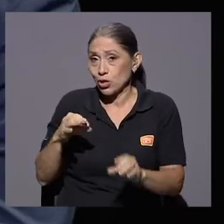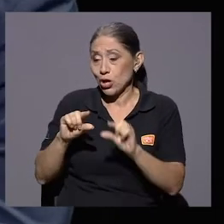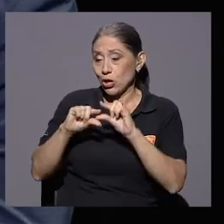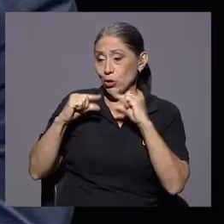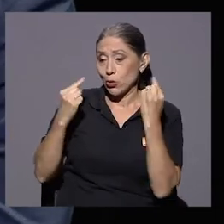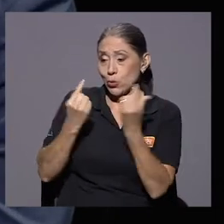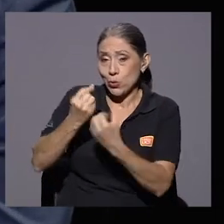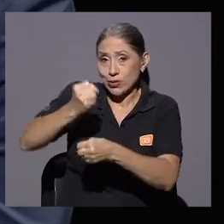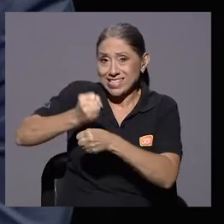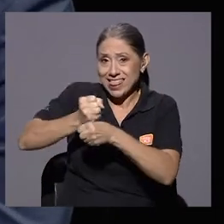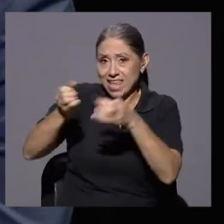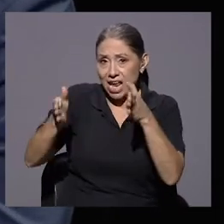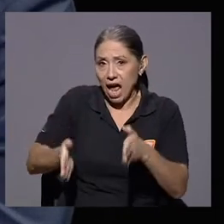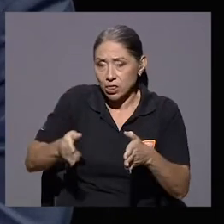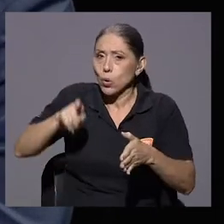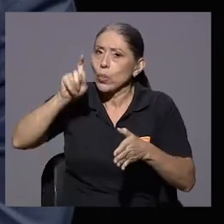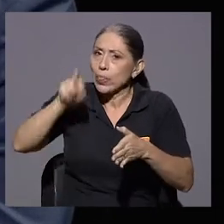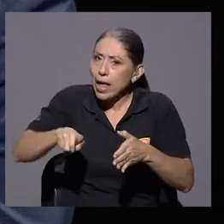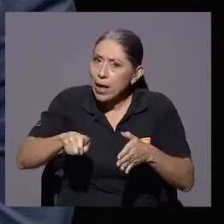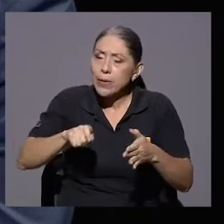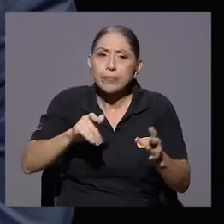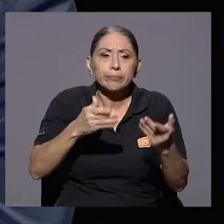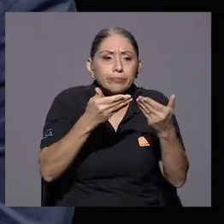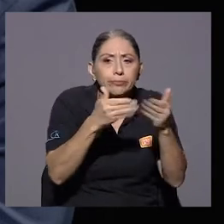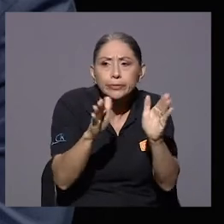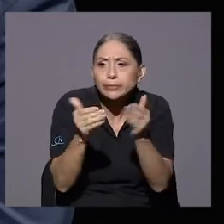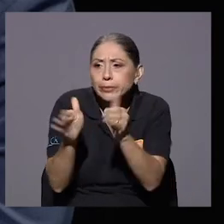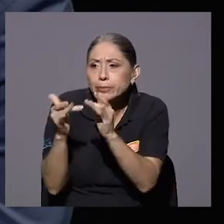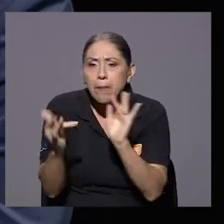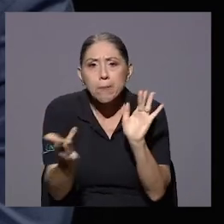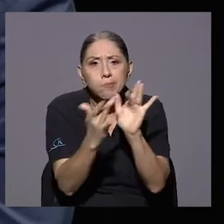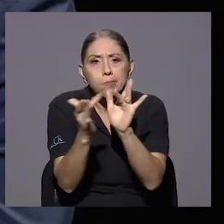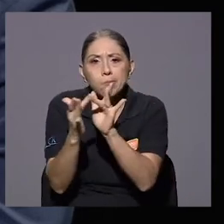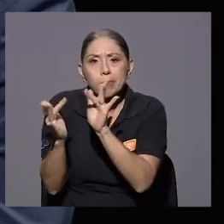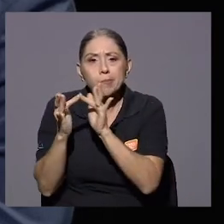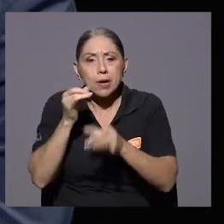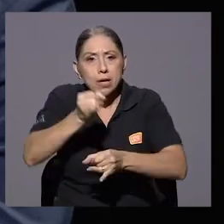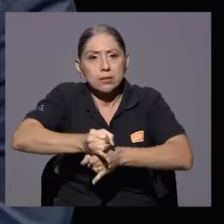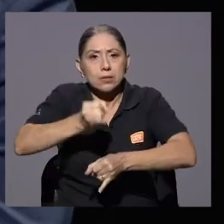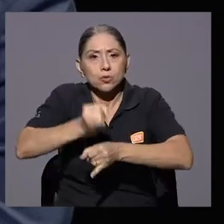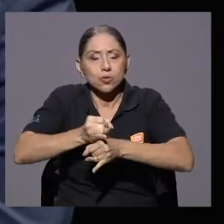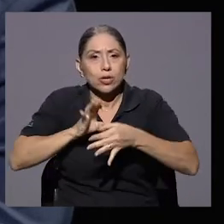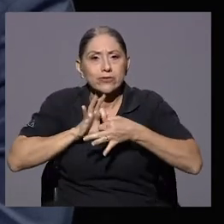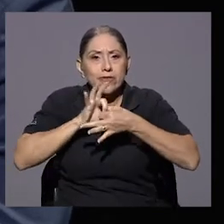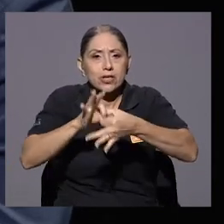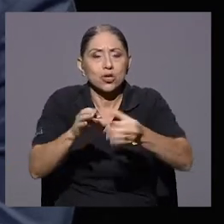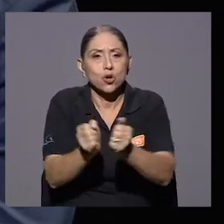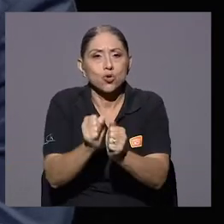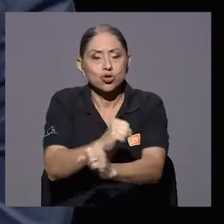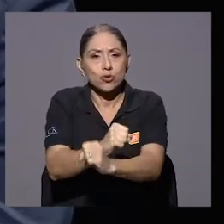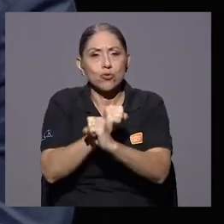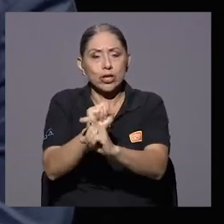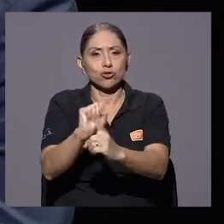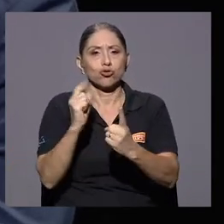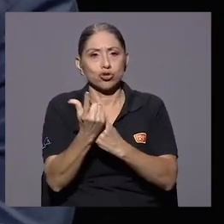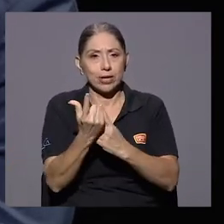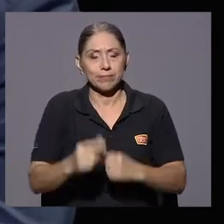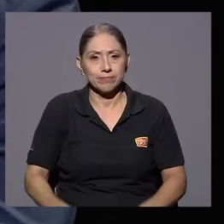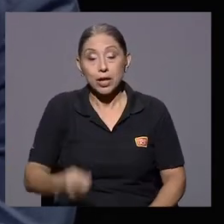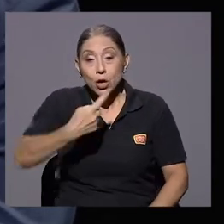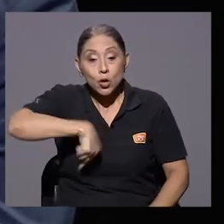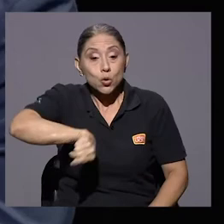abrirse aún más a todas las instituciones que se relacionan con la seguridad social. Para mí, el gran reto que tenemos como